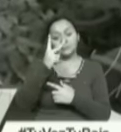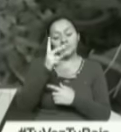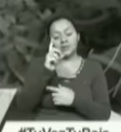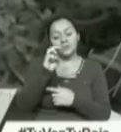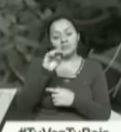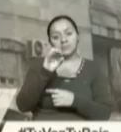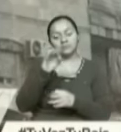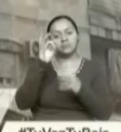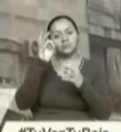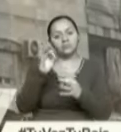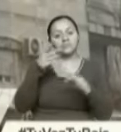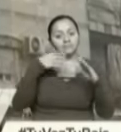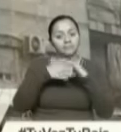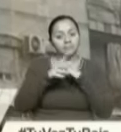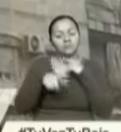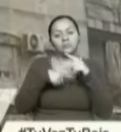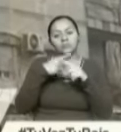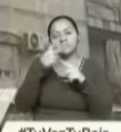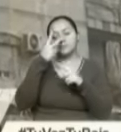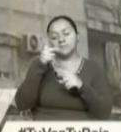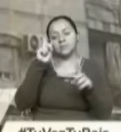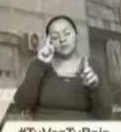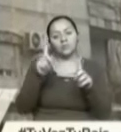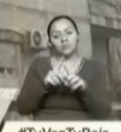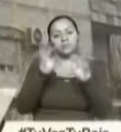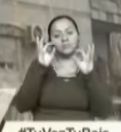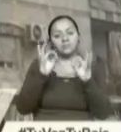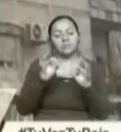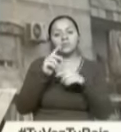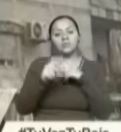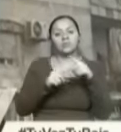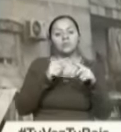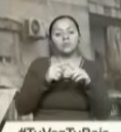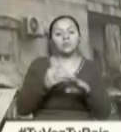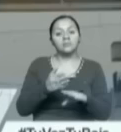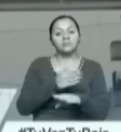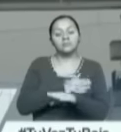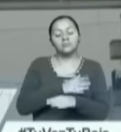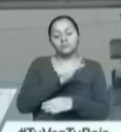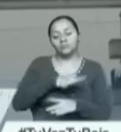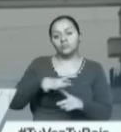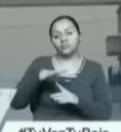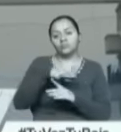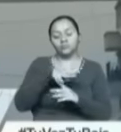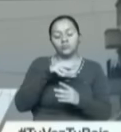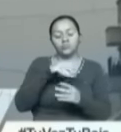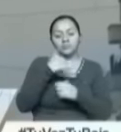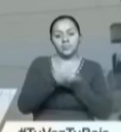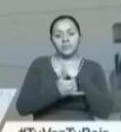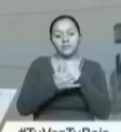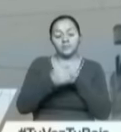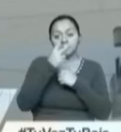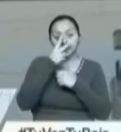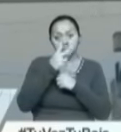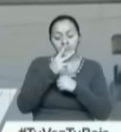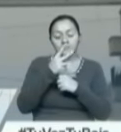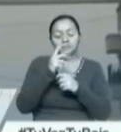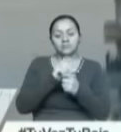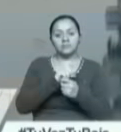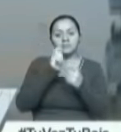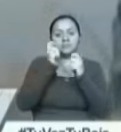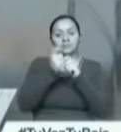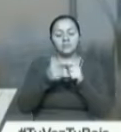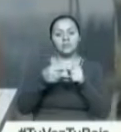confirmaron la entrada en vigor de la tregua a partir de la medianoche del viernes en todo el territorio nacional. Mientras, la principal formación de